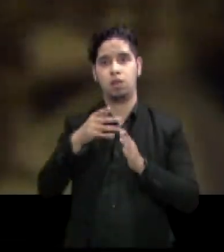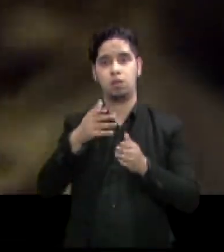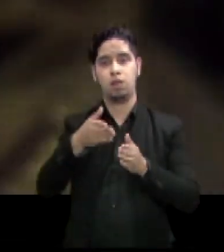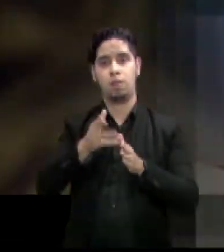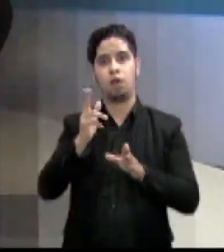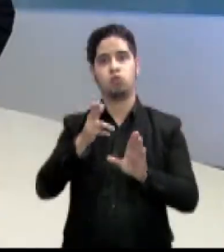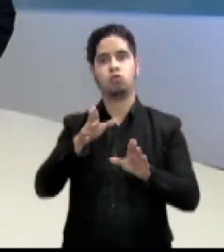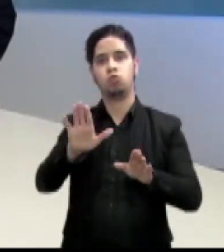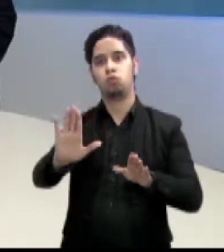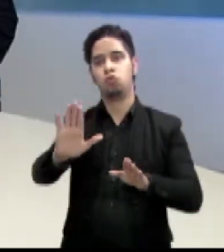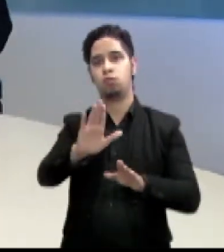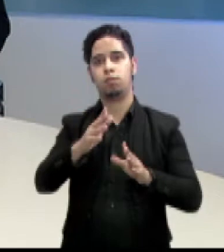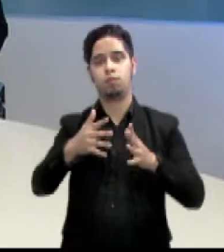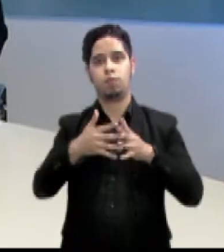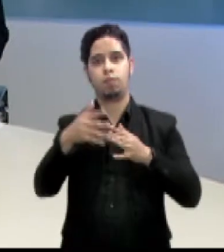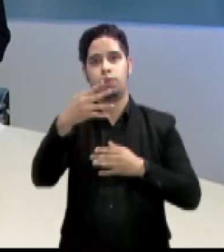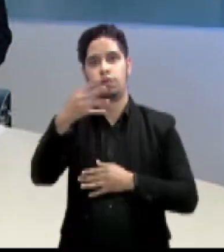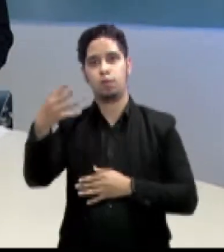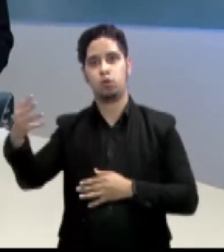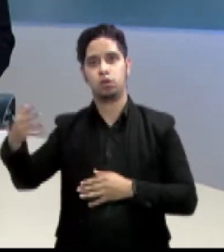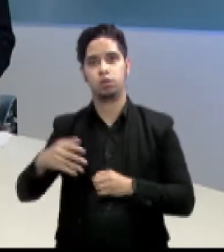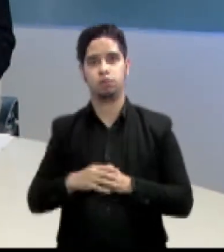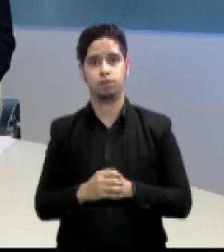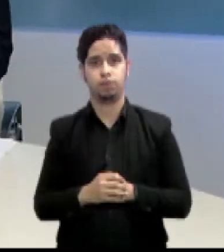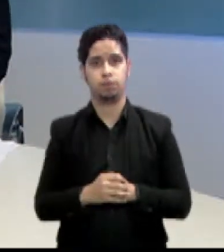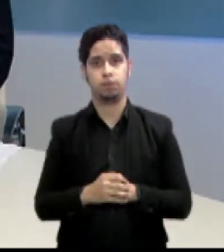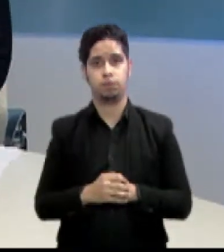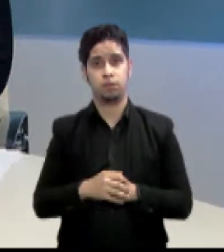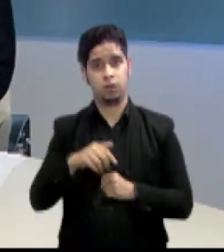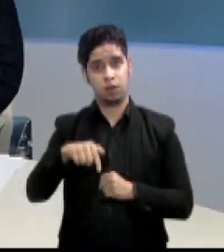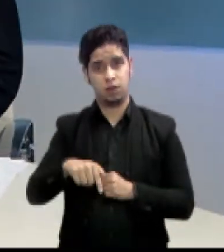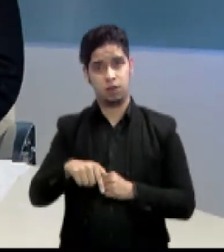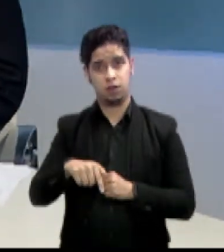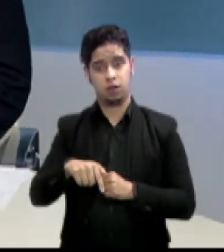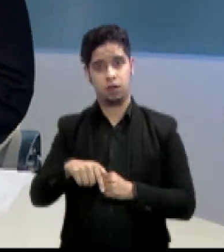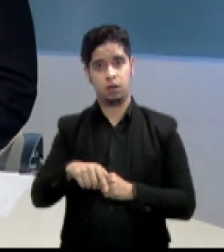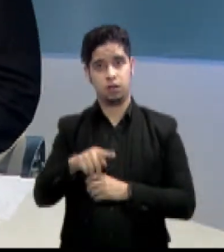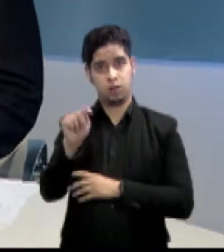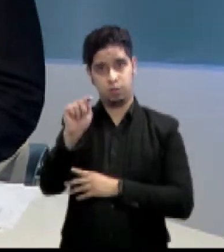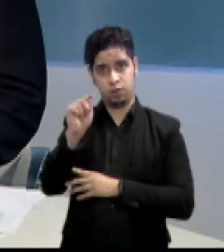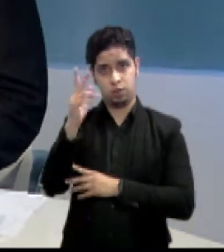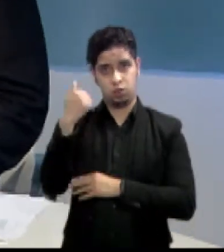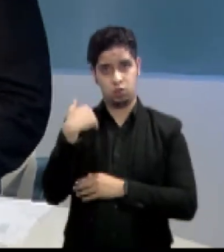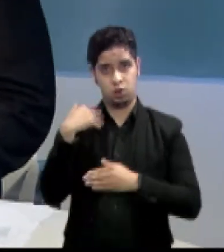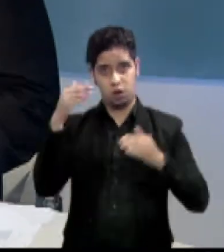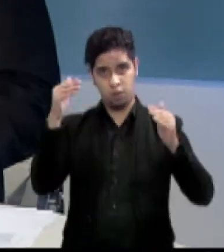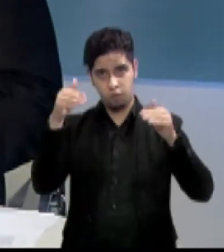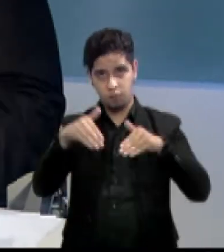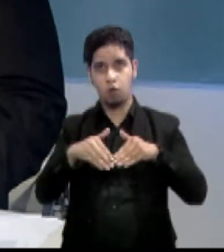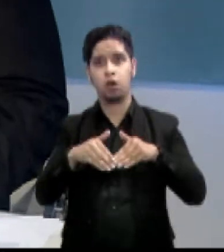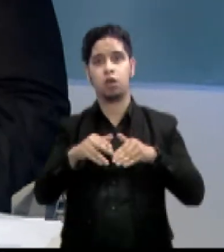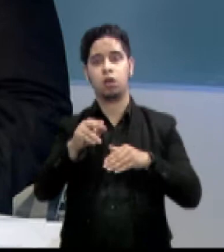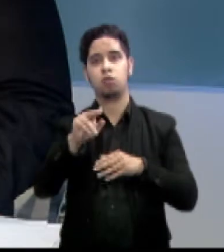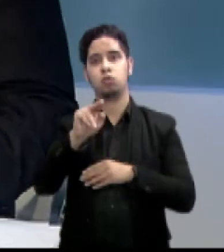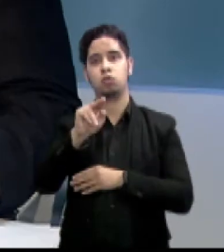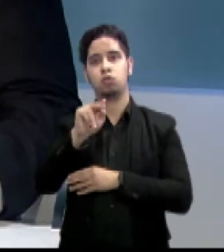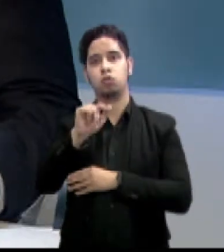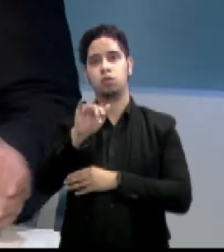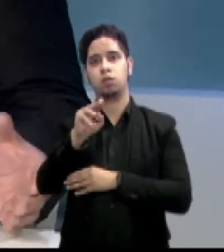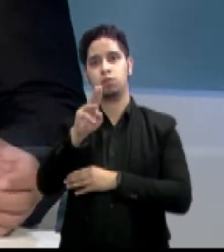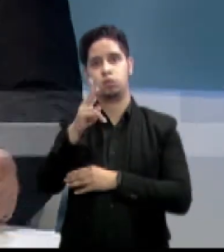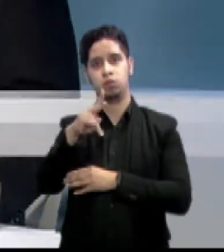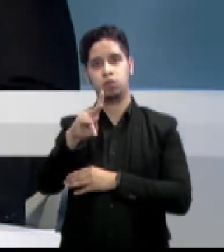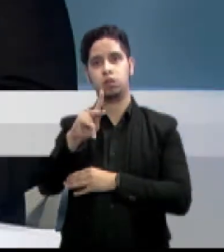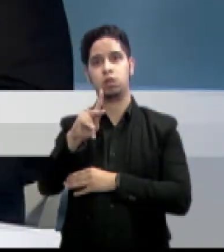años. Y este martes, a las 9 de la noche, su cita es con Enfoque Noticia 24-7, la imagen que nos